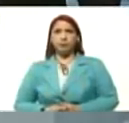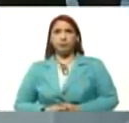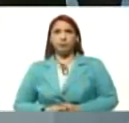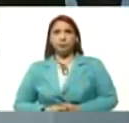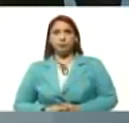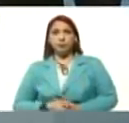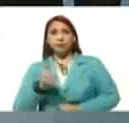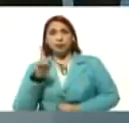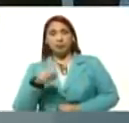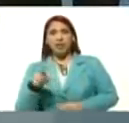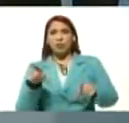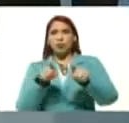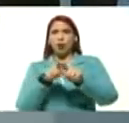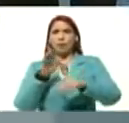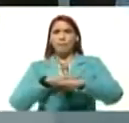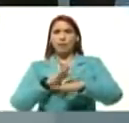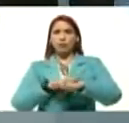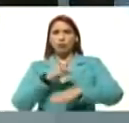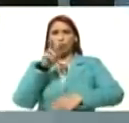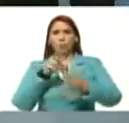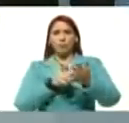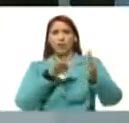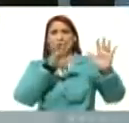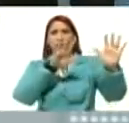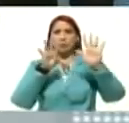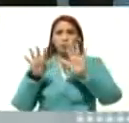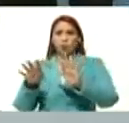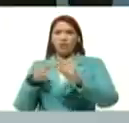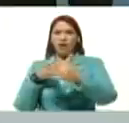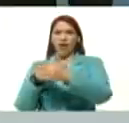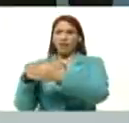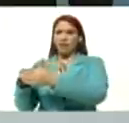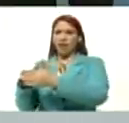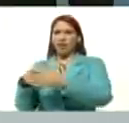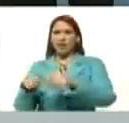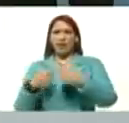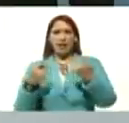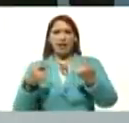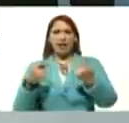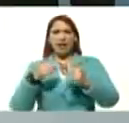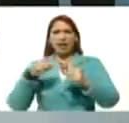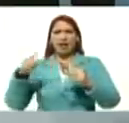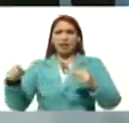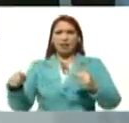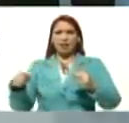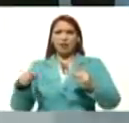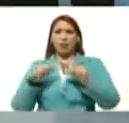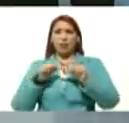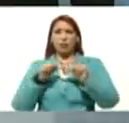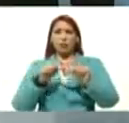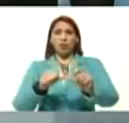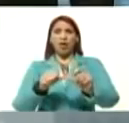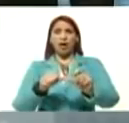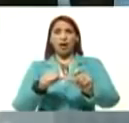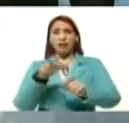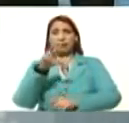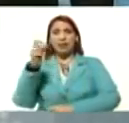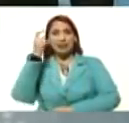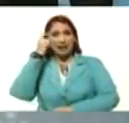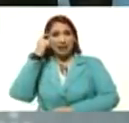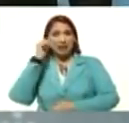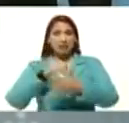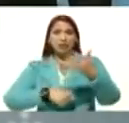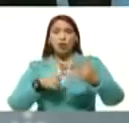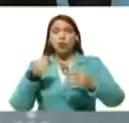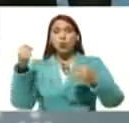así como nos pasó, en el 2019, el ataque eléctrico, era para dejarnos, sin luz, días al país, pero nuestros